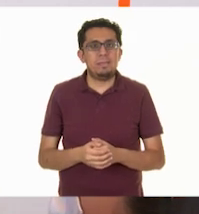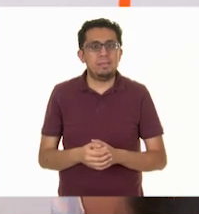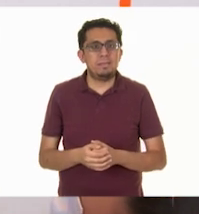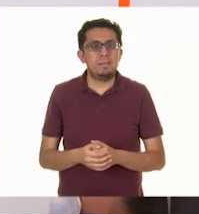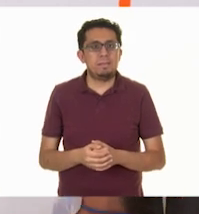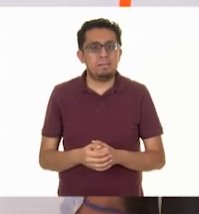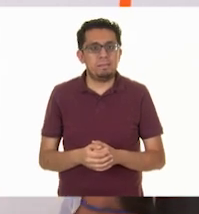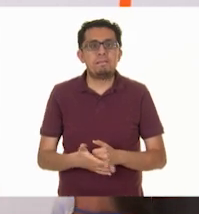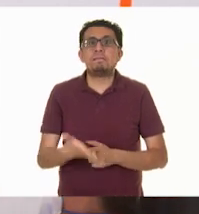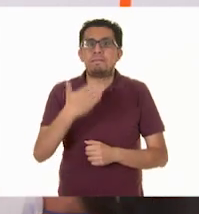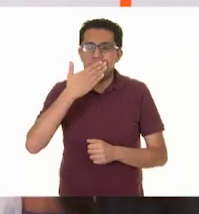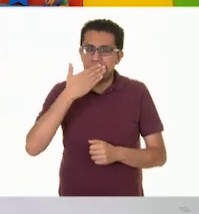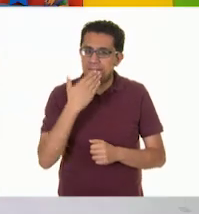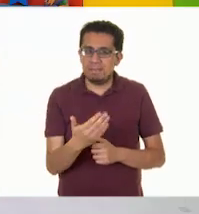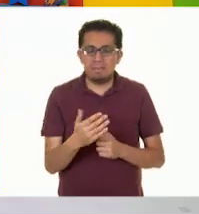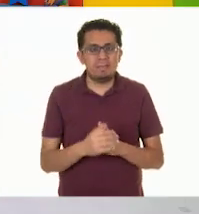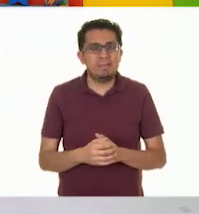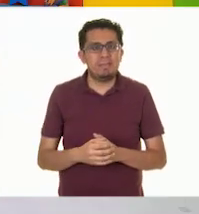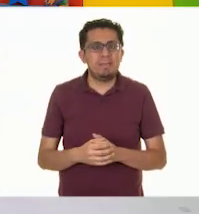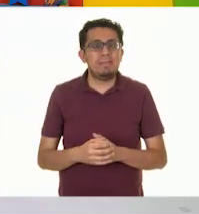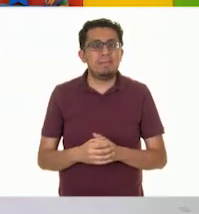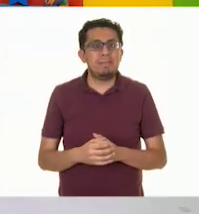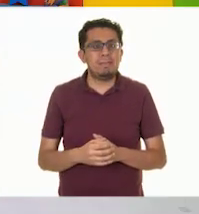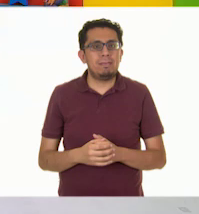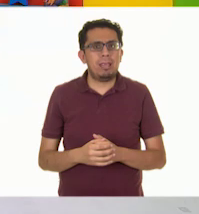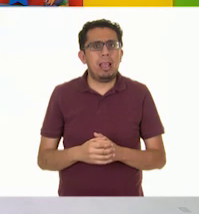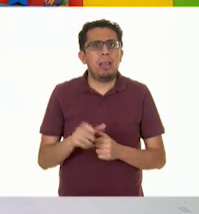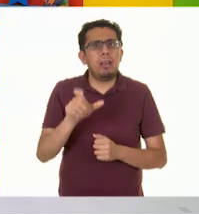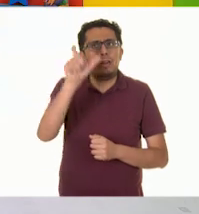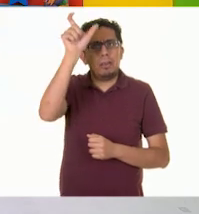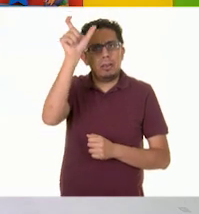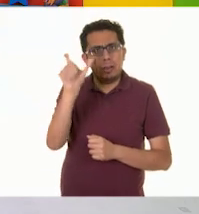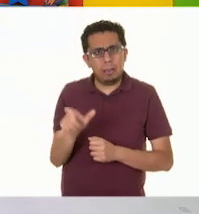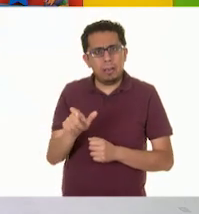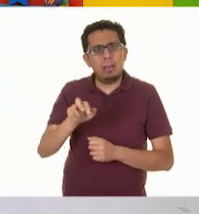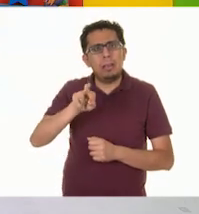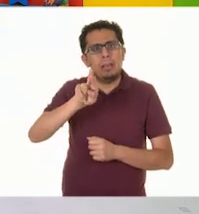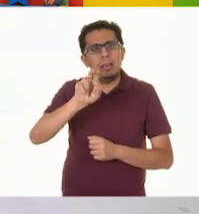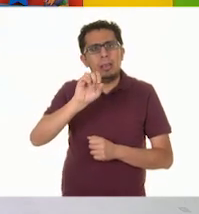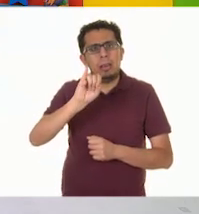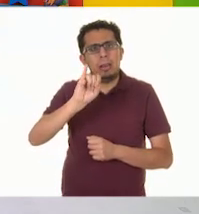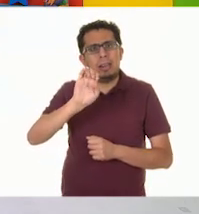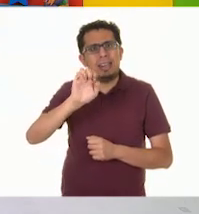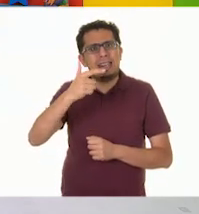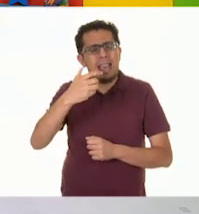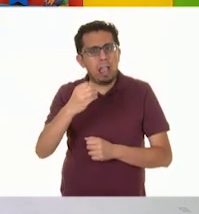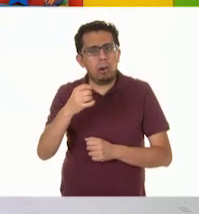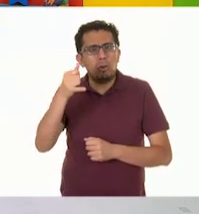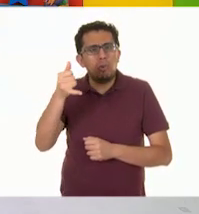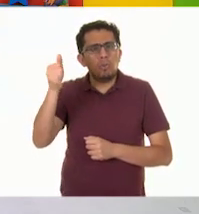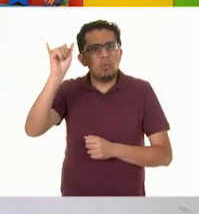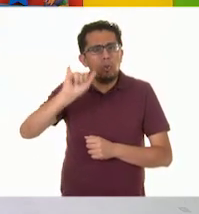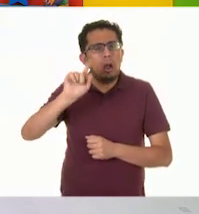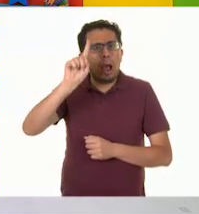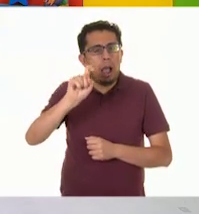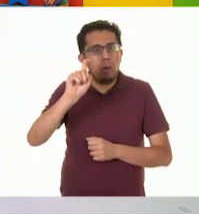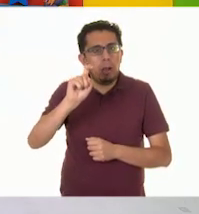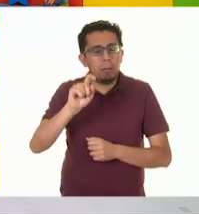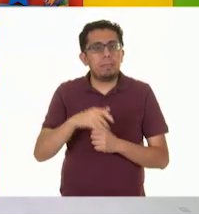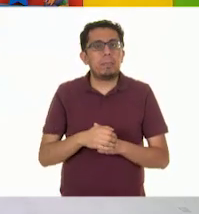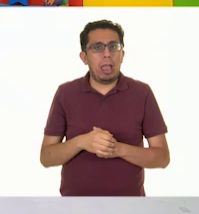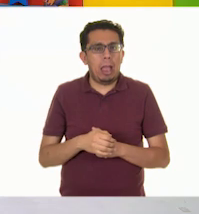Correcto. Muy bien. ¿En el riego, Ana? En el riego es más durante la época